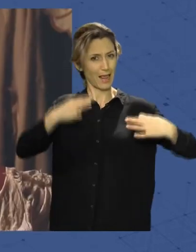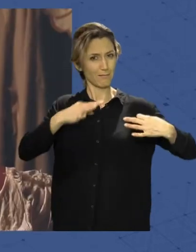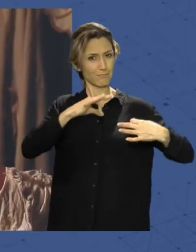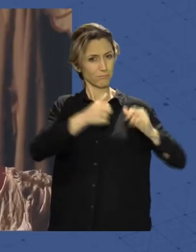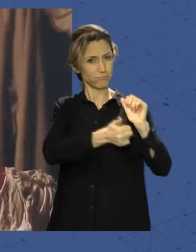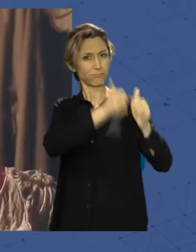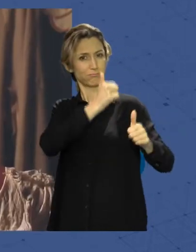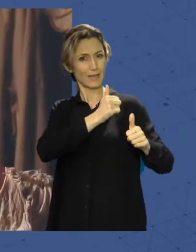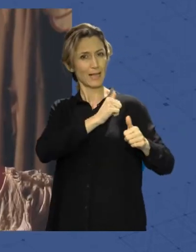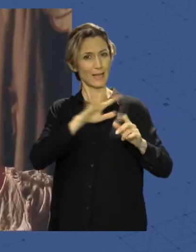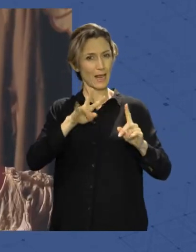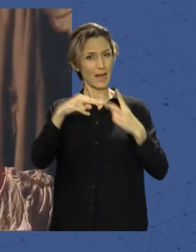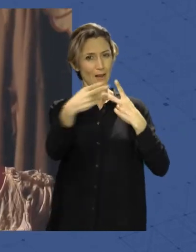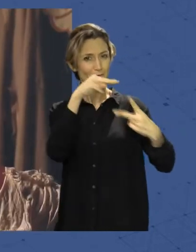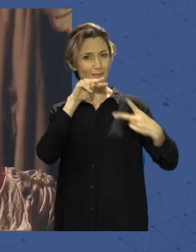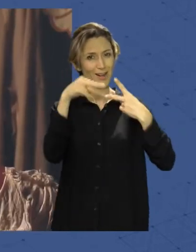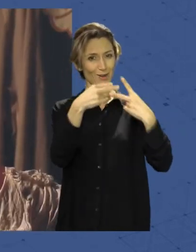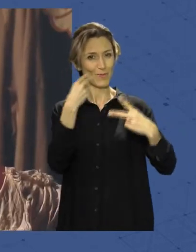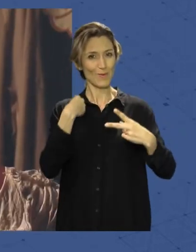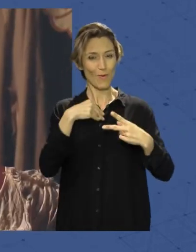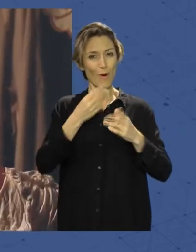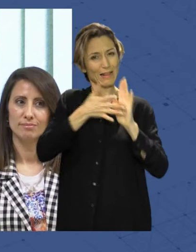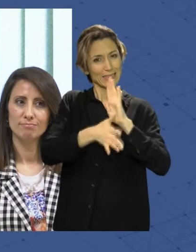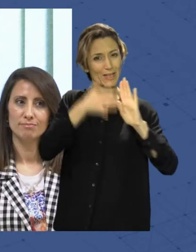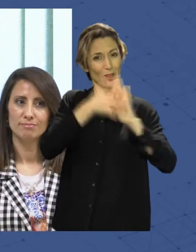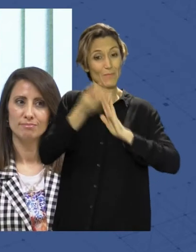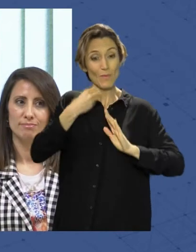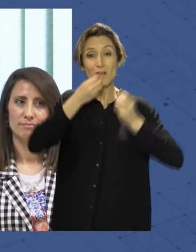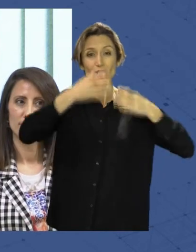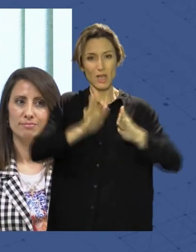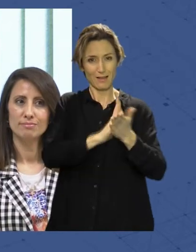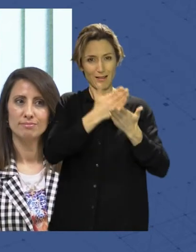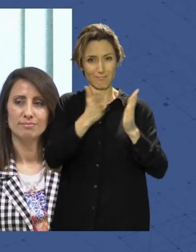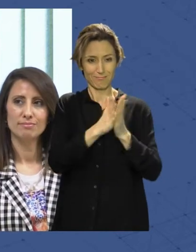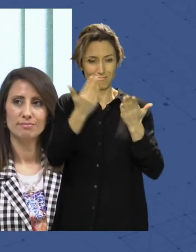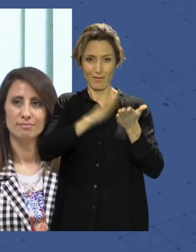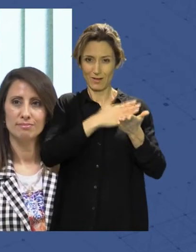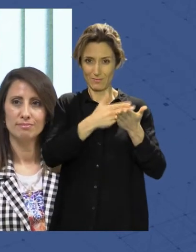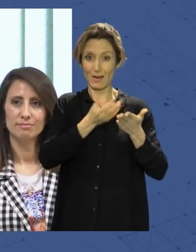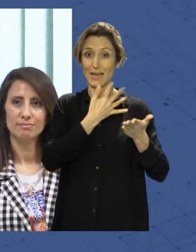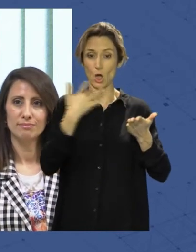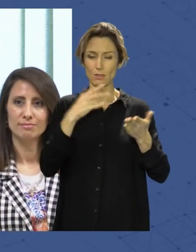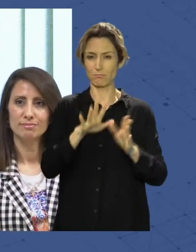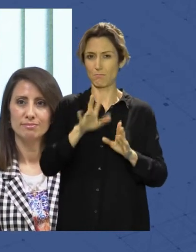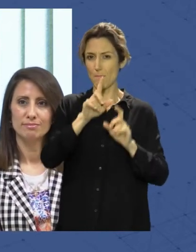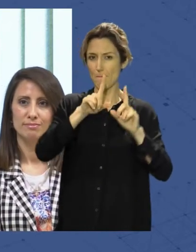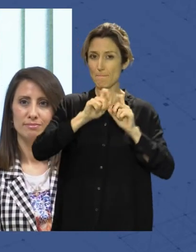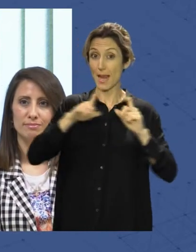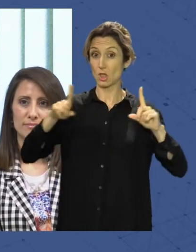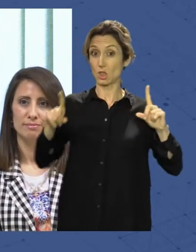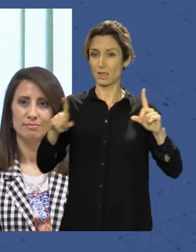fiel el reflejo de las descripciones cervantinas. Recoge a una serie de personajes que durante más de 14 años,